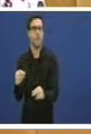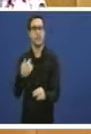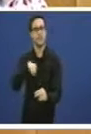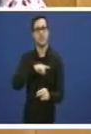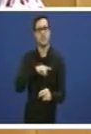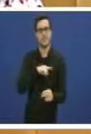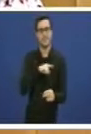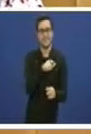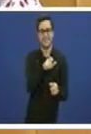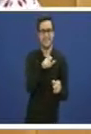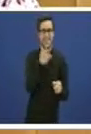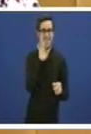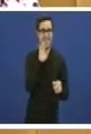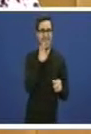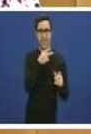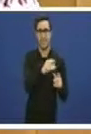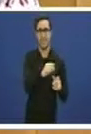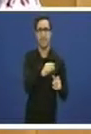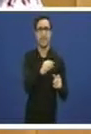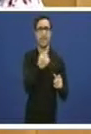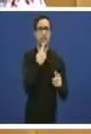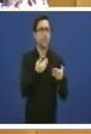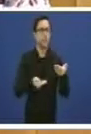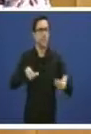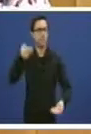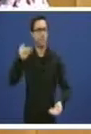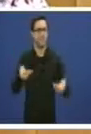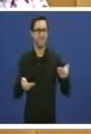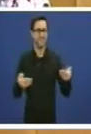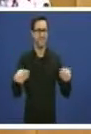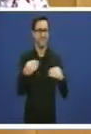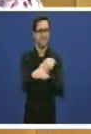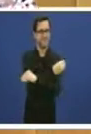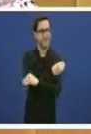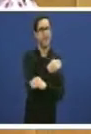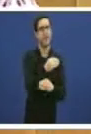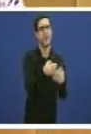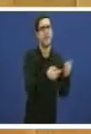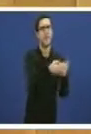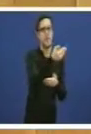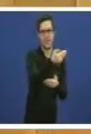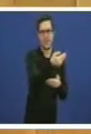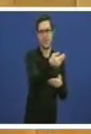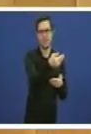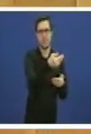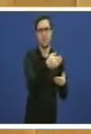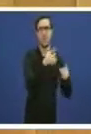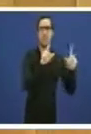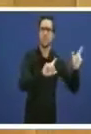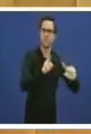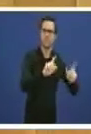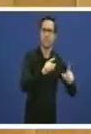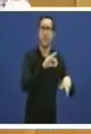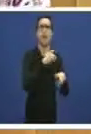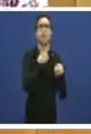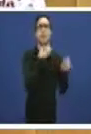contrasta con testemunhas en medios de comunicación de profesionais, de farmacéuticos, de doentes. O 23 de